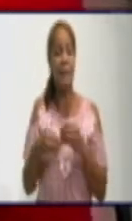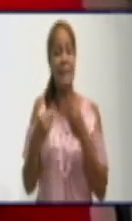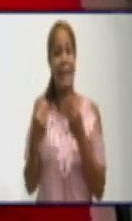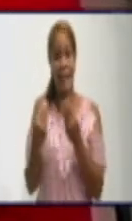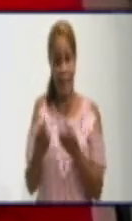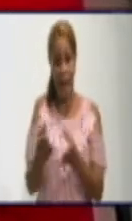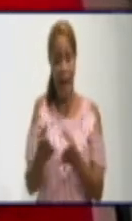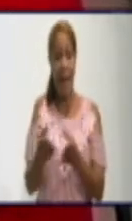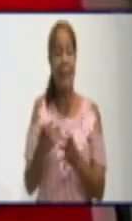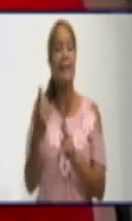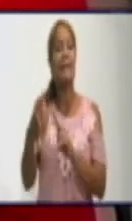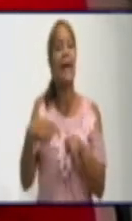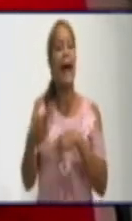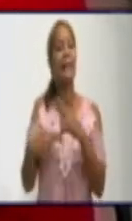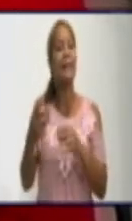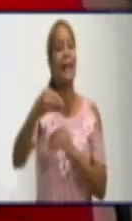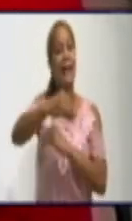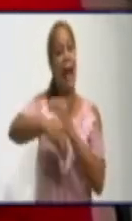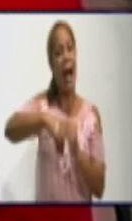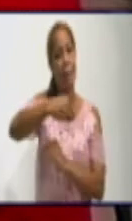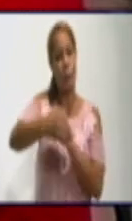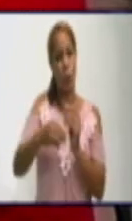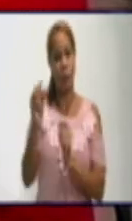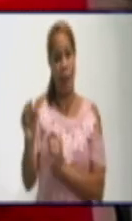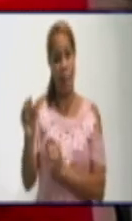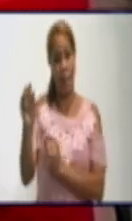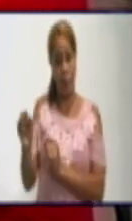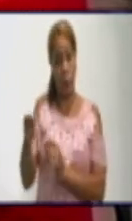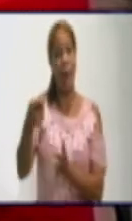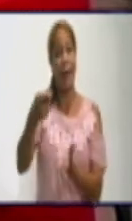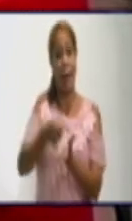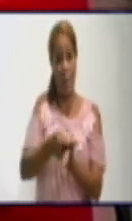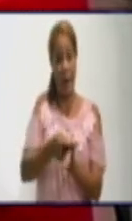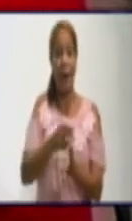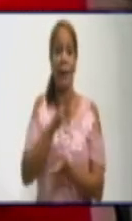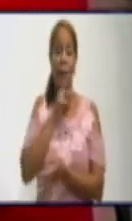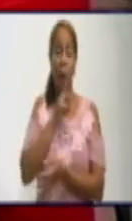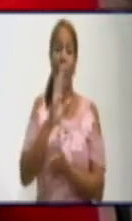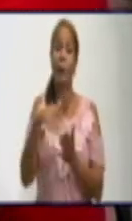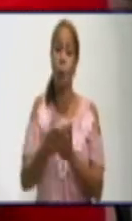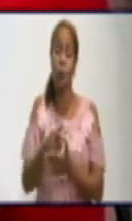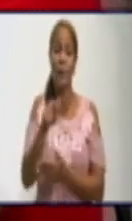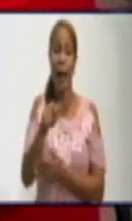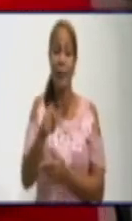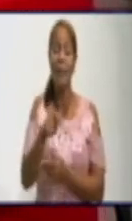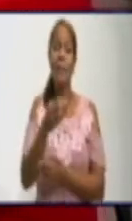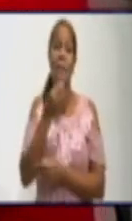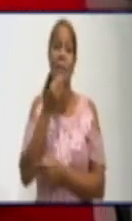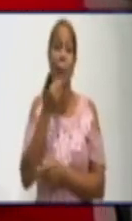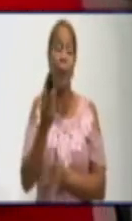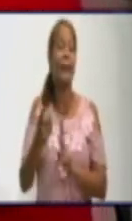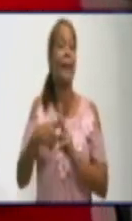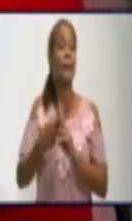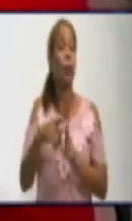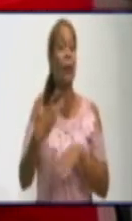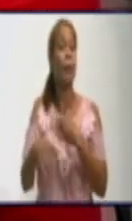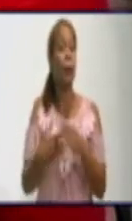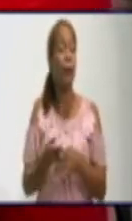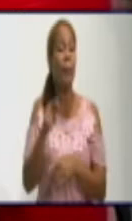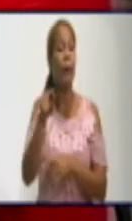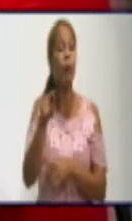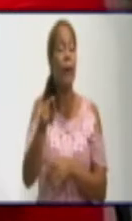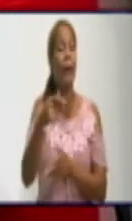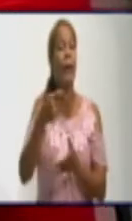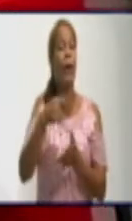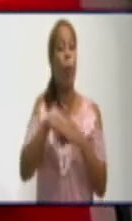y puede darse el caso. ¿Dónde está, dónde se puede salvar el problema? En que usted como usuario pagó y guardó su comprobante. Lo enseña